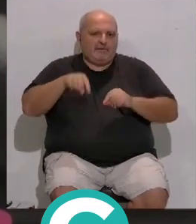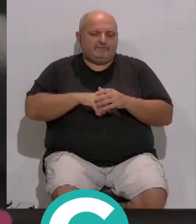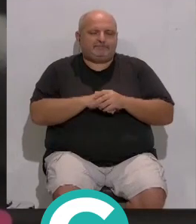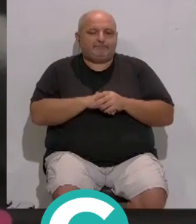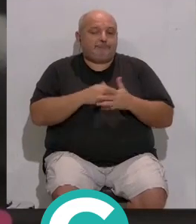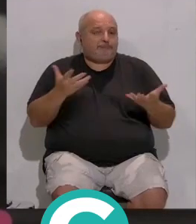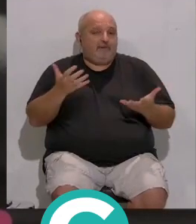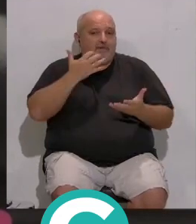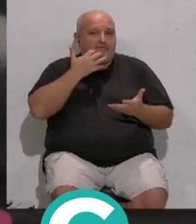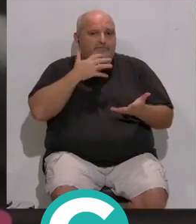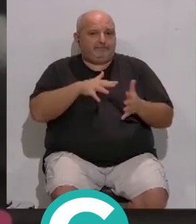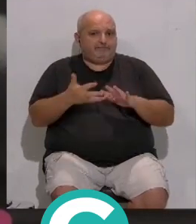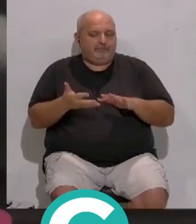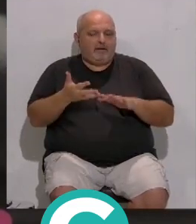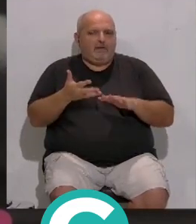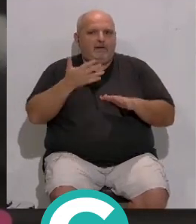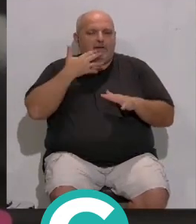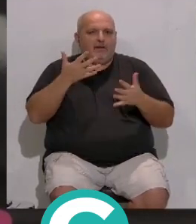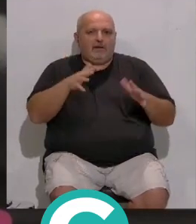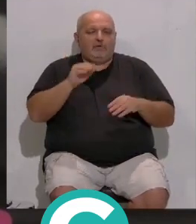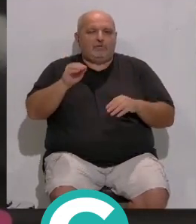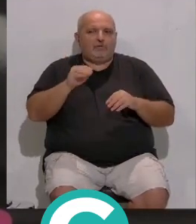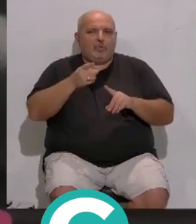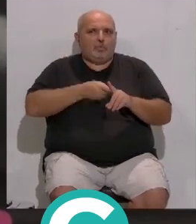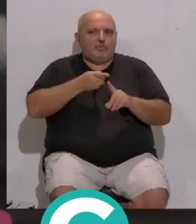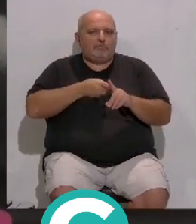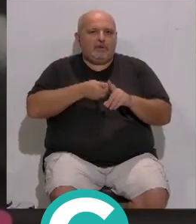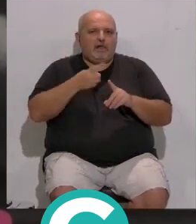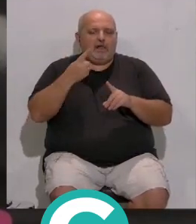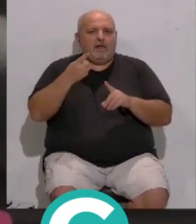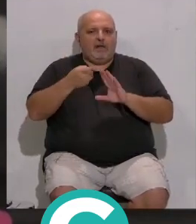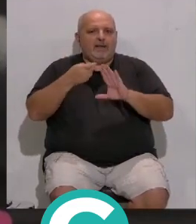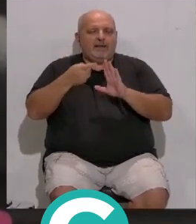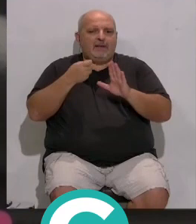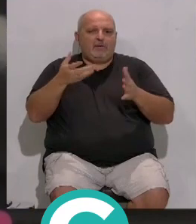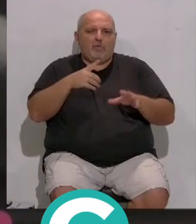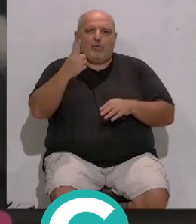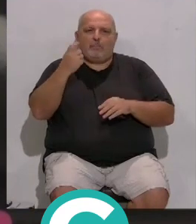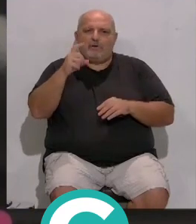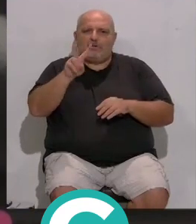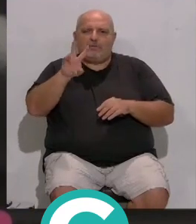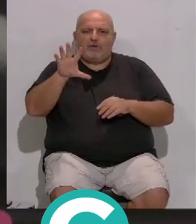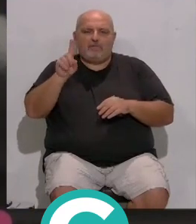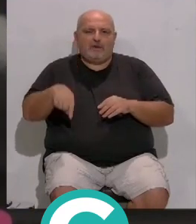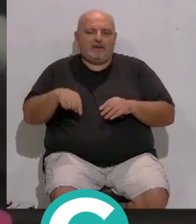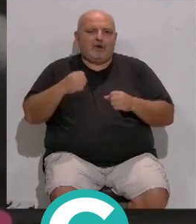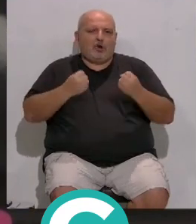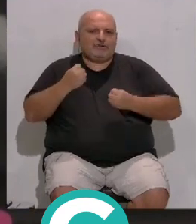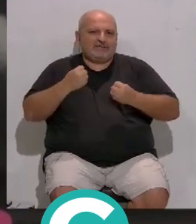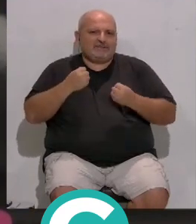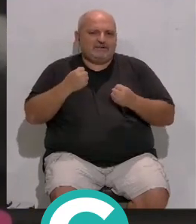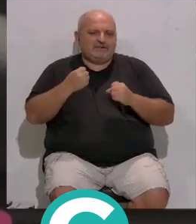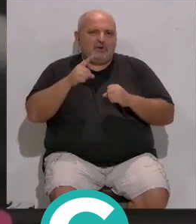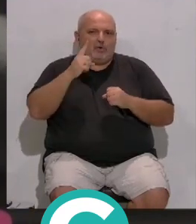Para que se hagan una idea... ...se estima que su puesta en marcha retirará... la circulación 1.125.000 vehículos...